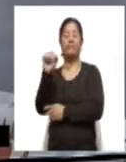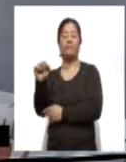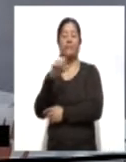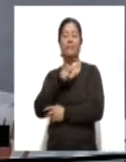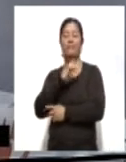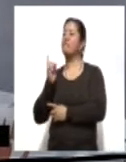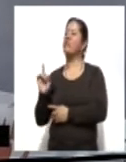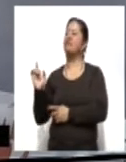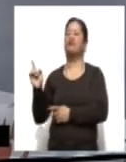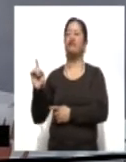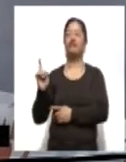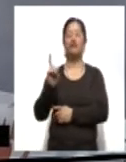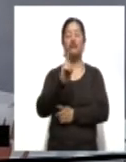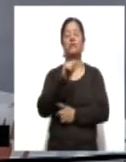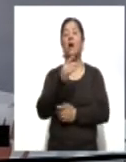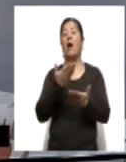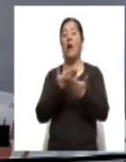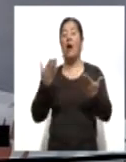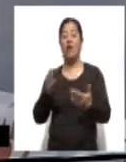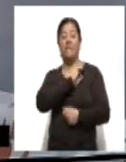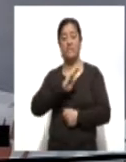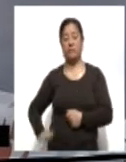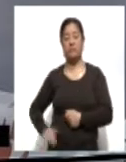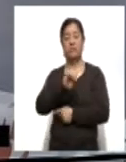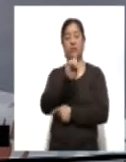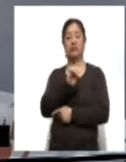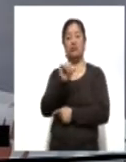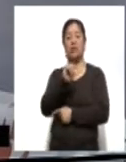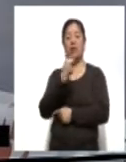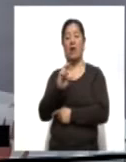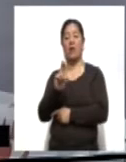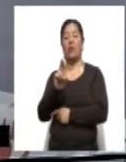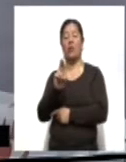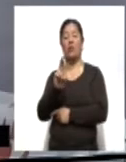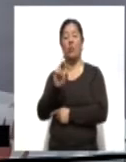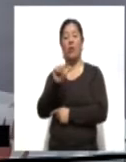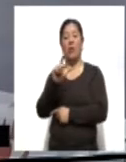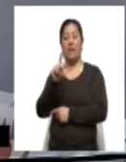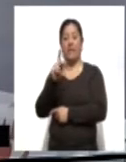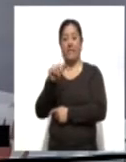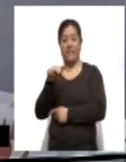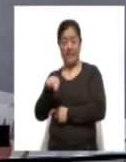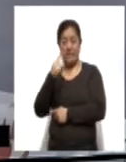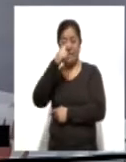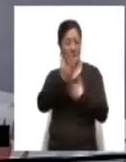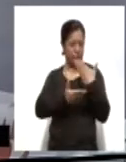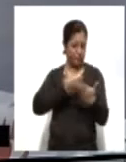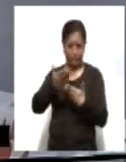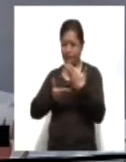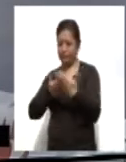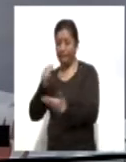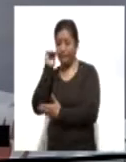el Estado. Esta vez se instaló en el municipio de Zacualpan para brindar servicios médicos gratuitos a la población hasta el